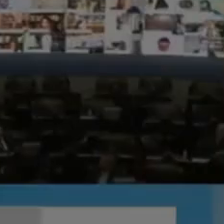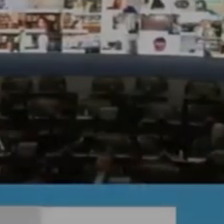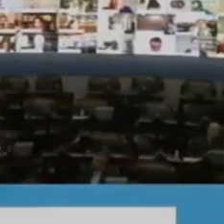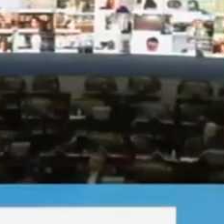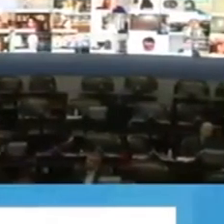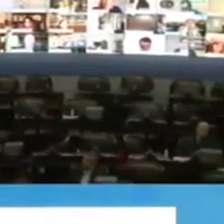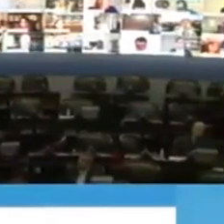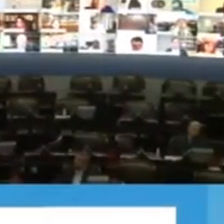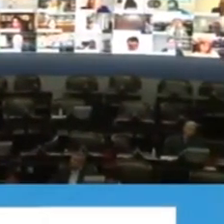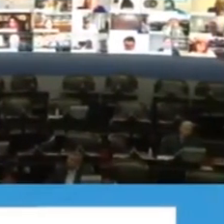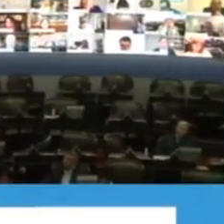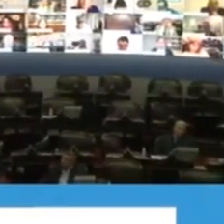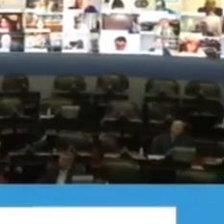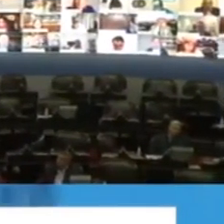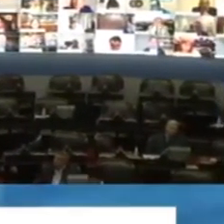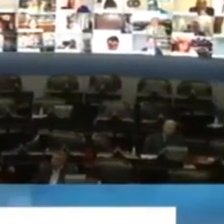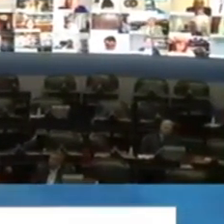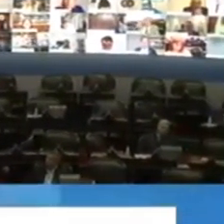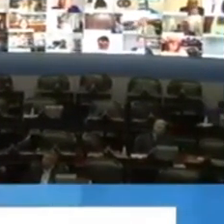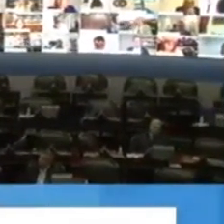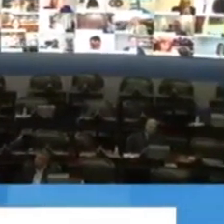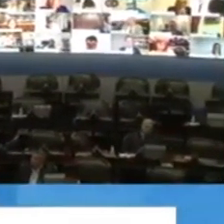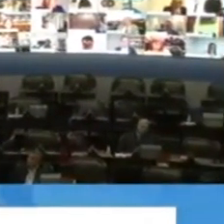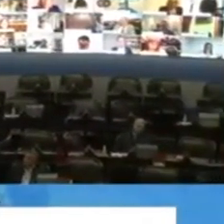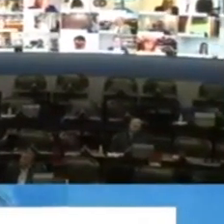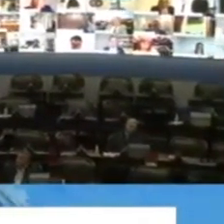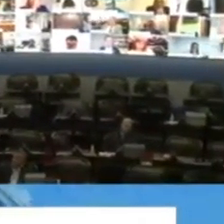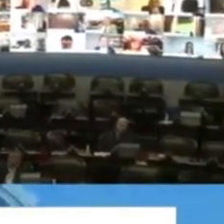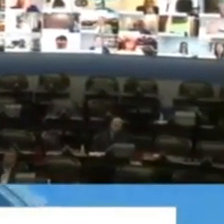Diputado Ritondo para hacer un cierre.